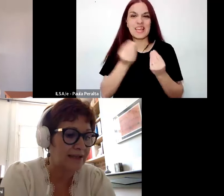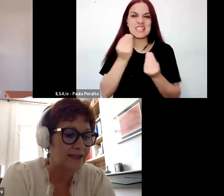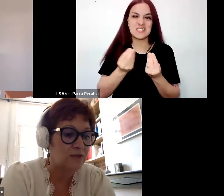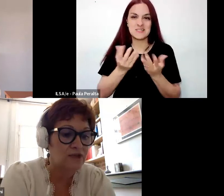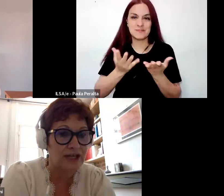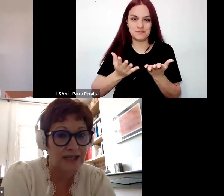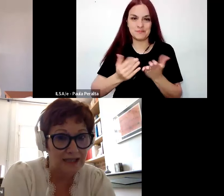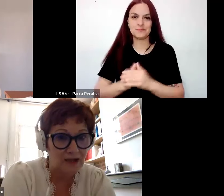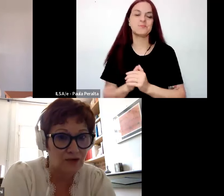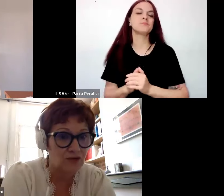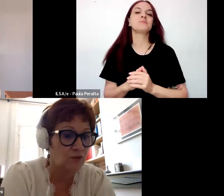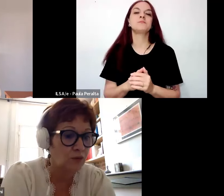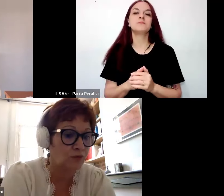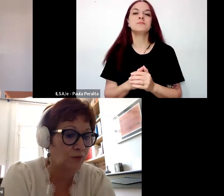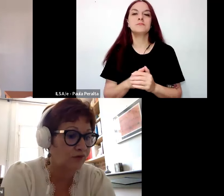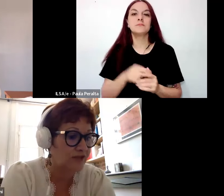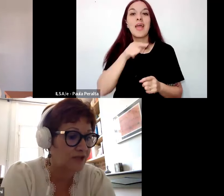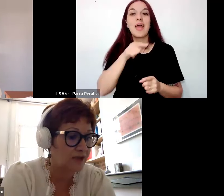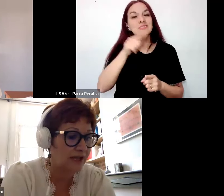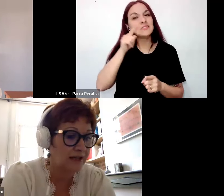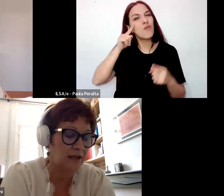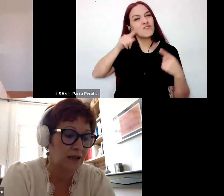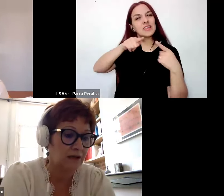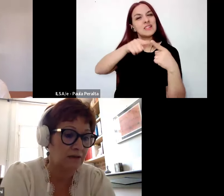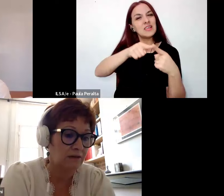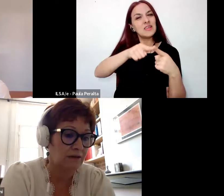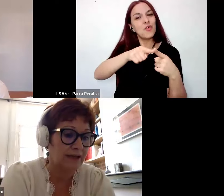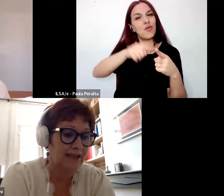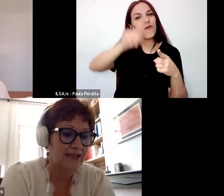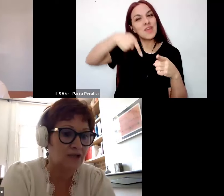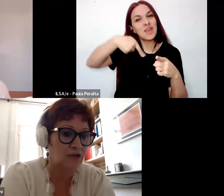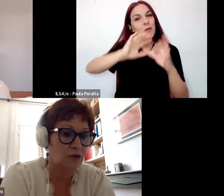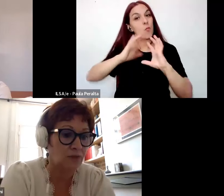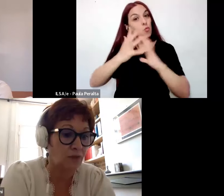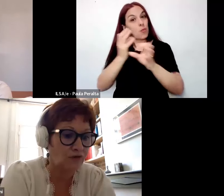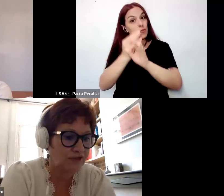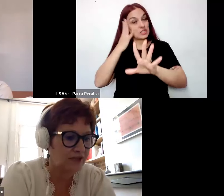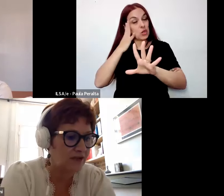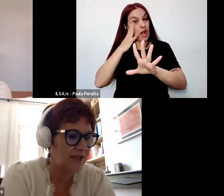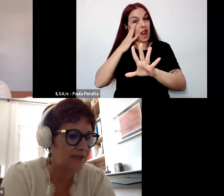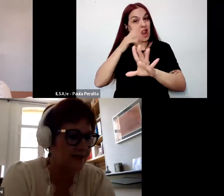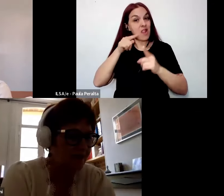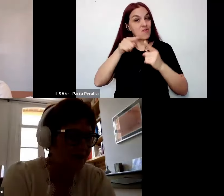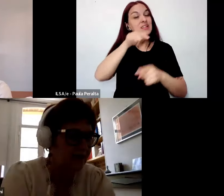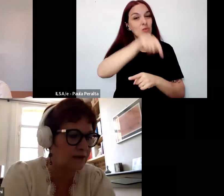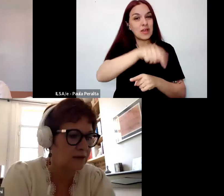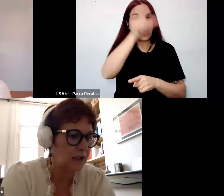en la que los objetos que provienen del mundo profesional y las